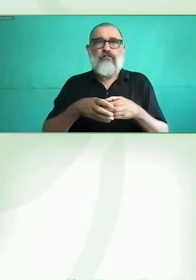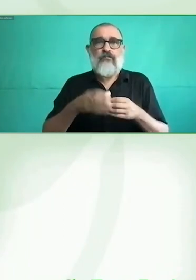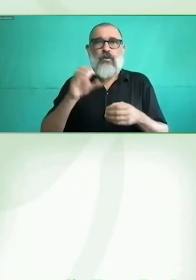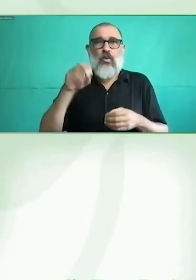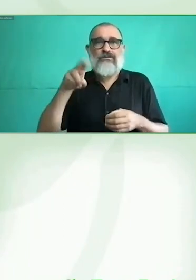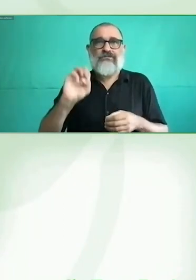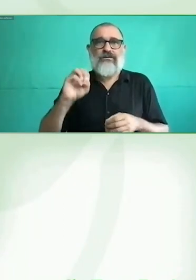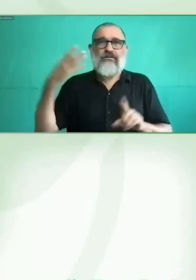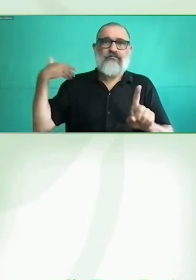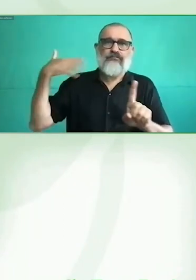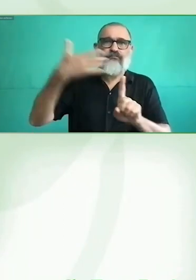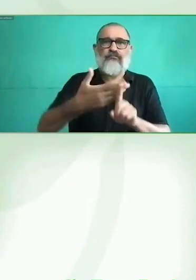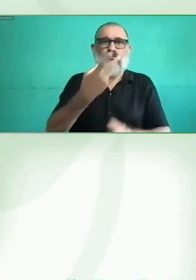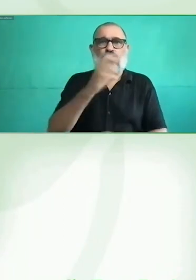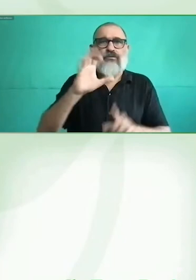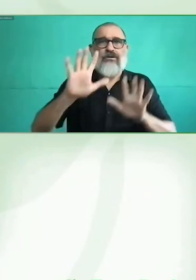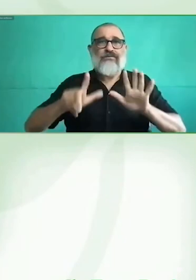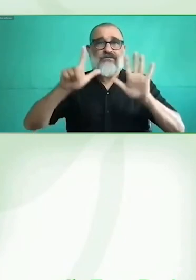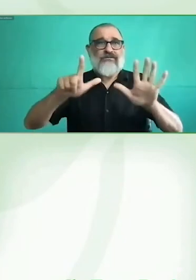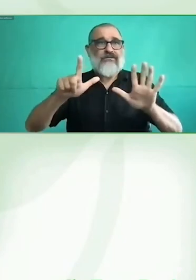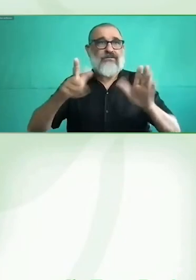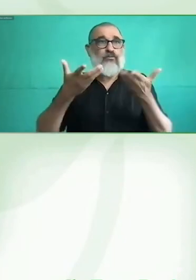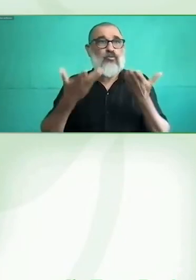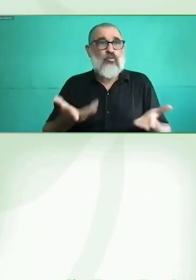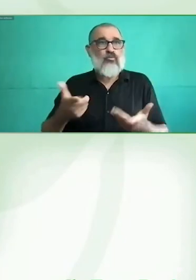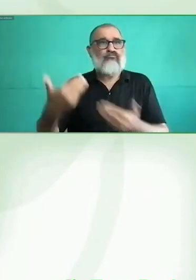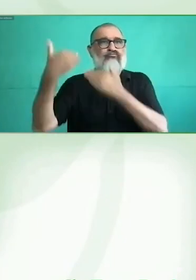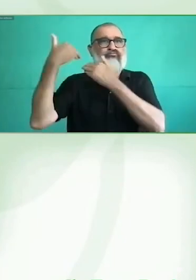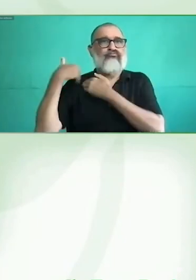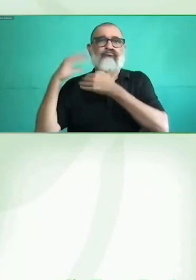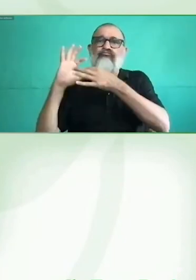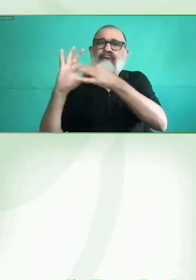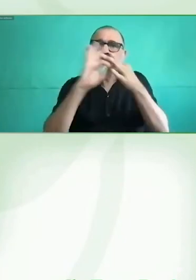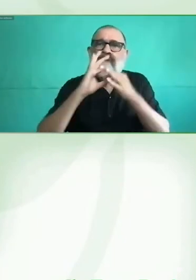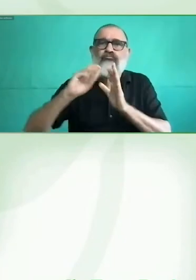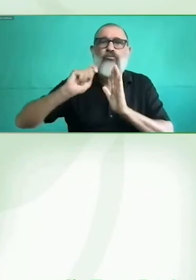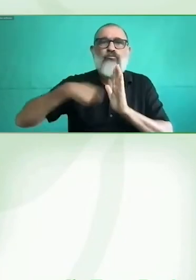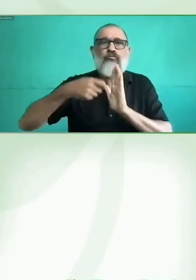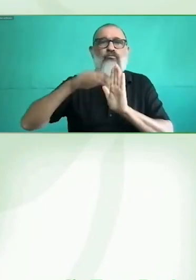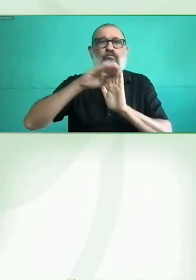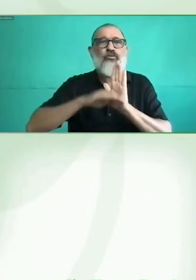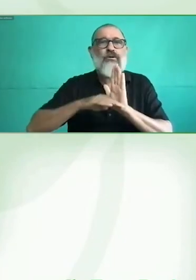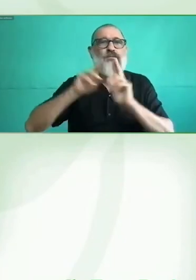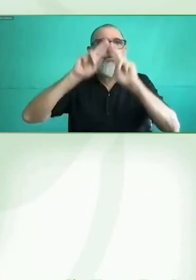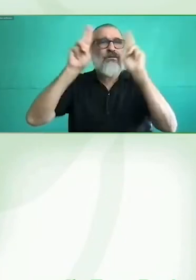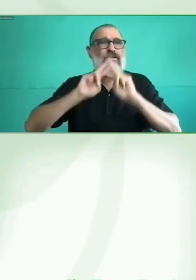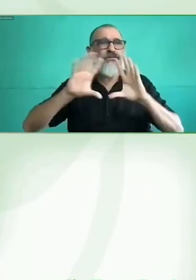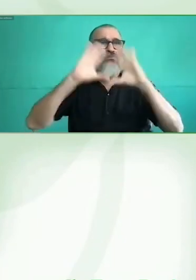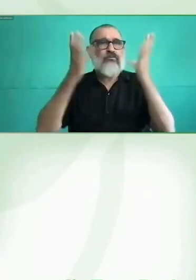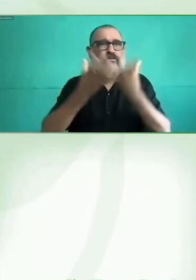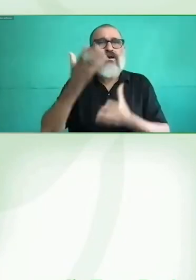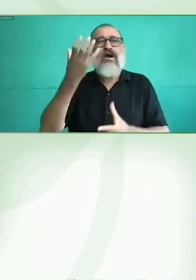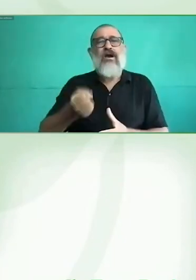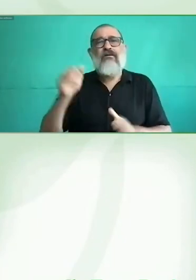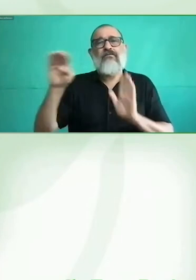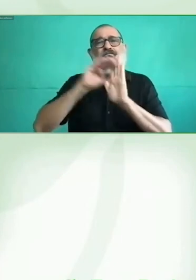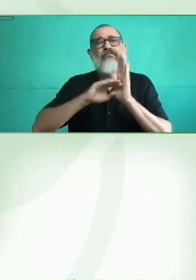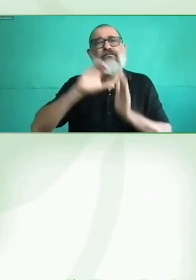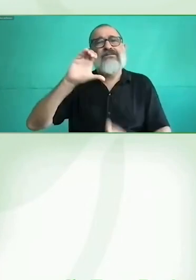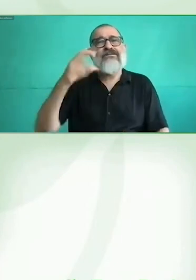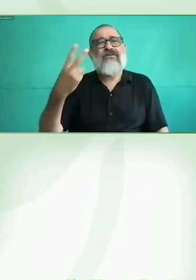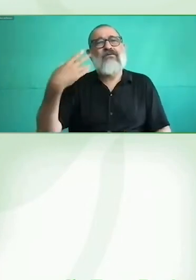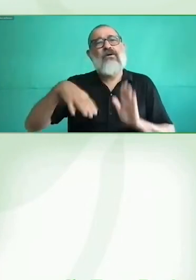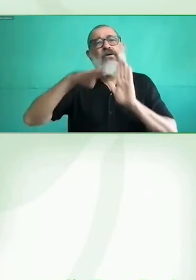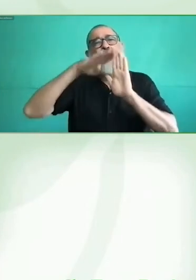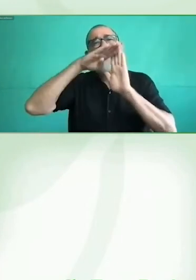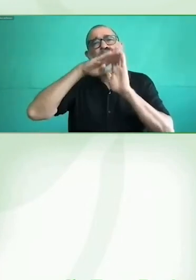extenso currículum y extensa experiencia trabajando por la inclusión de las personas con discapacidad. También es secretaria técnica